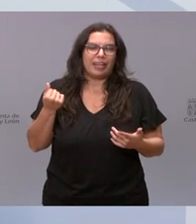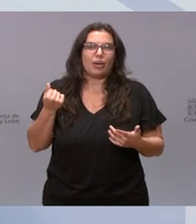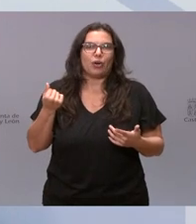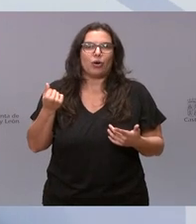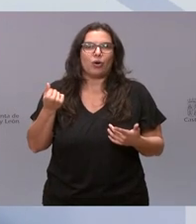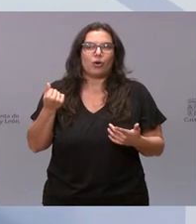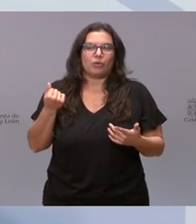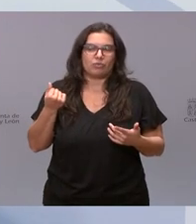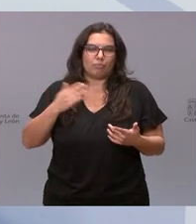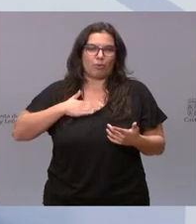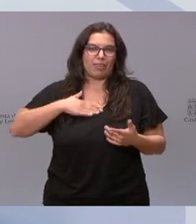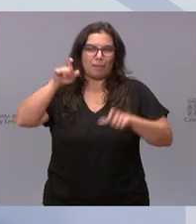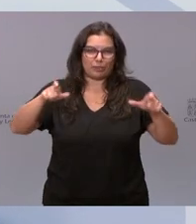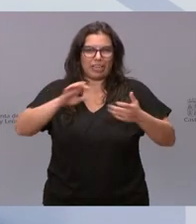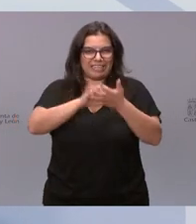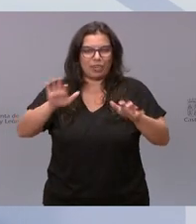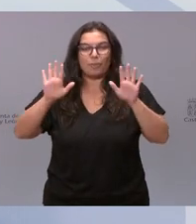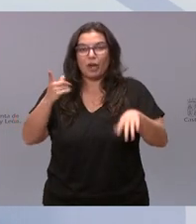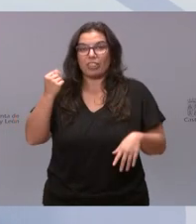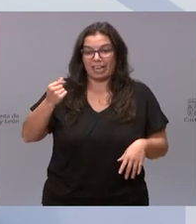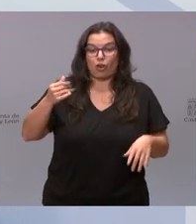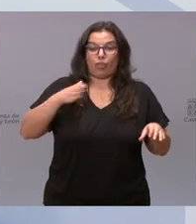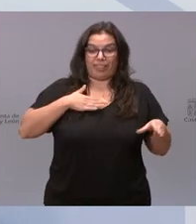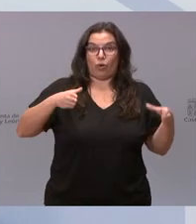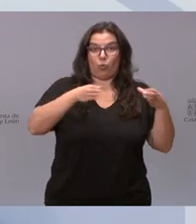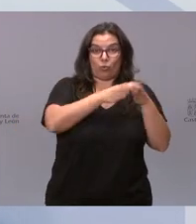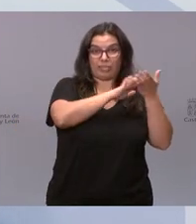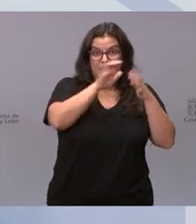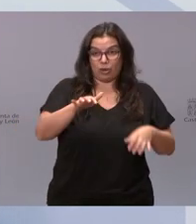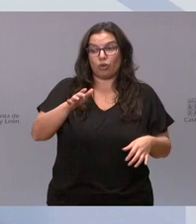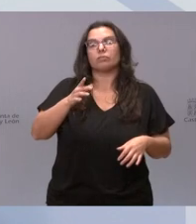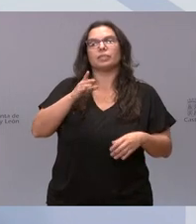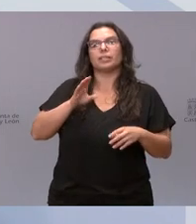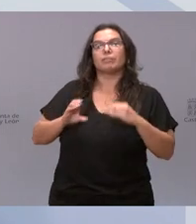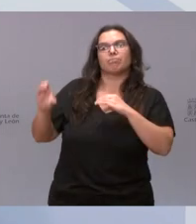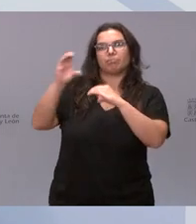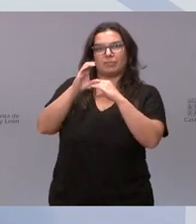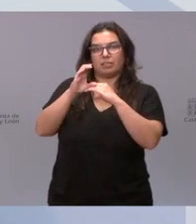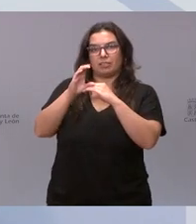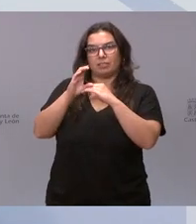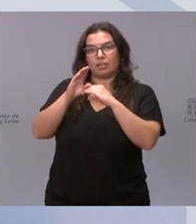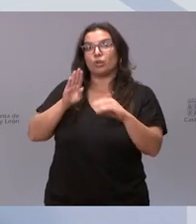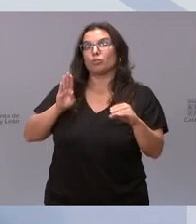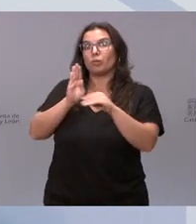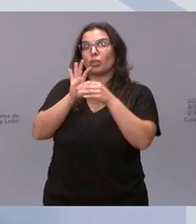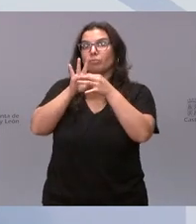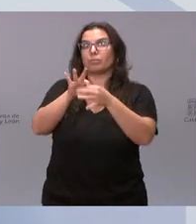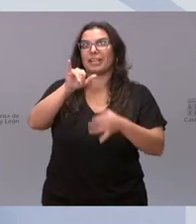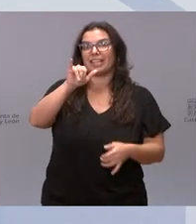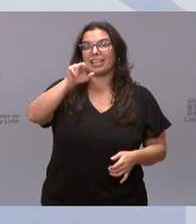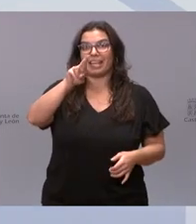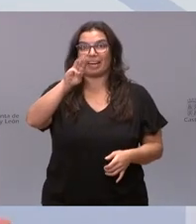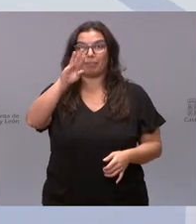personas de Castilla y León, pero dinero de la Junta de Castilla y León, las subvenciones con cargo al IDRPF que